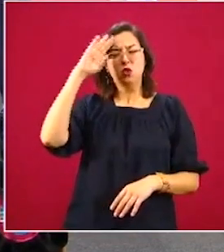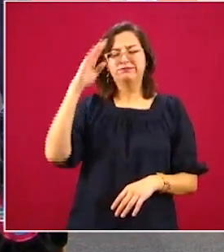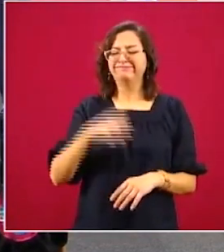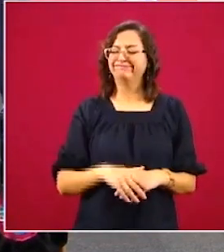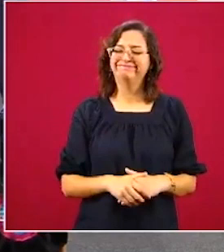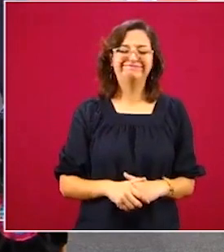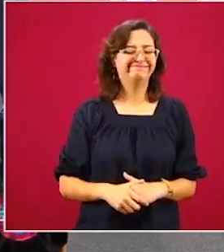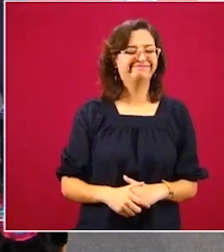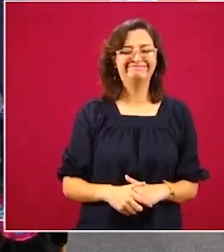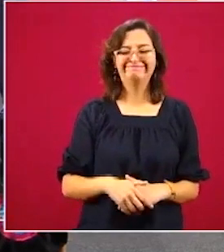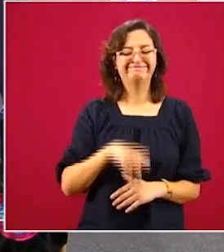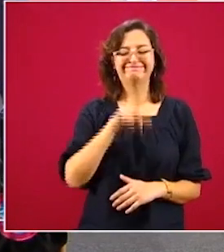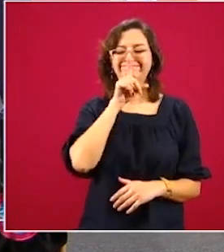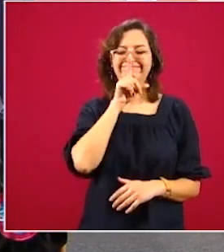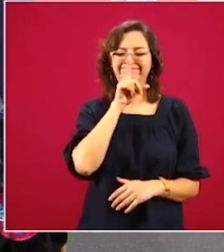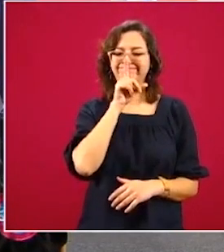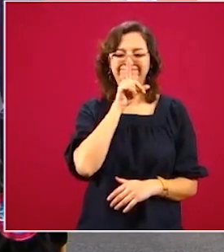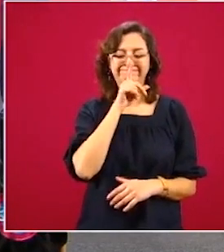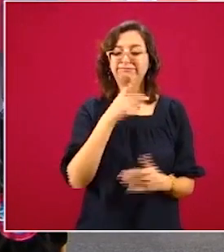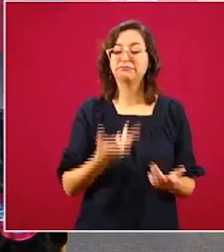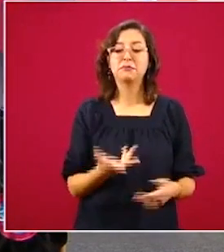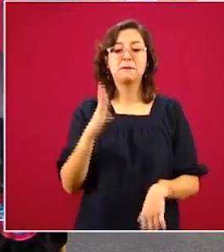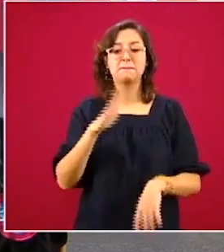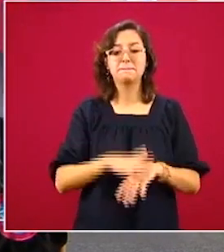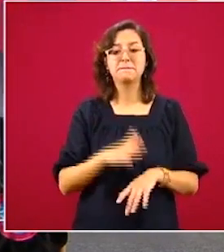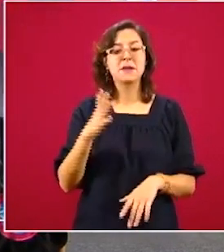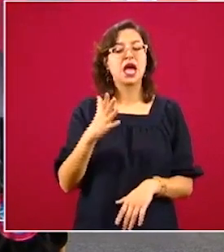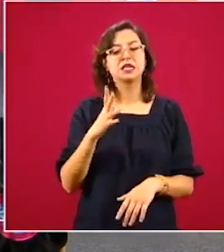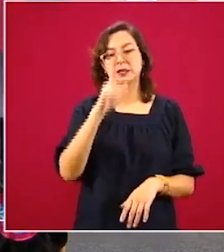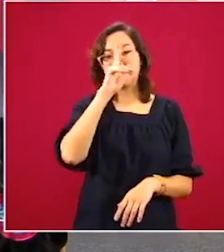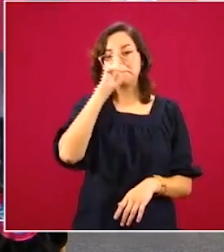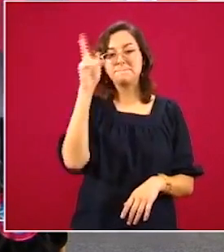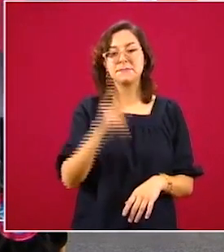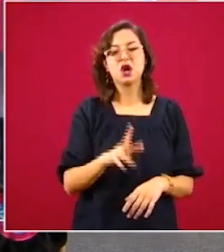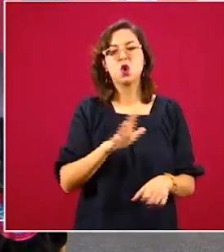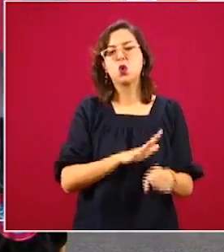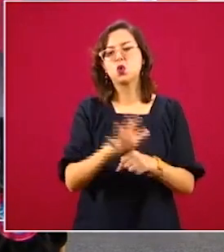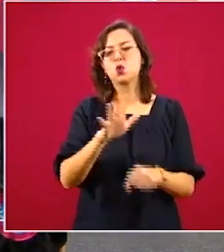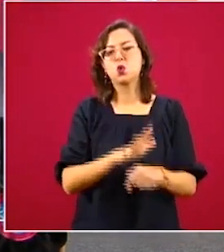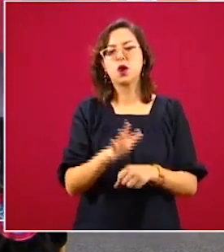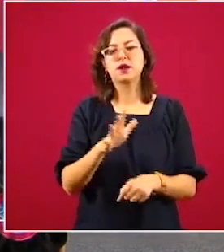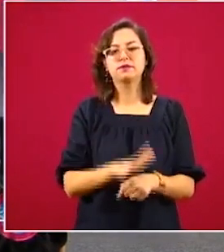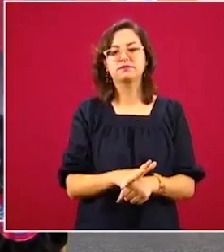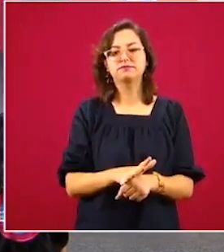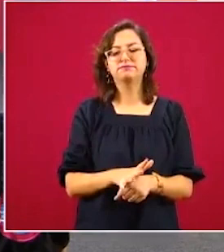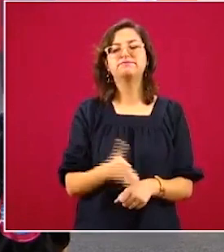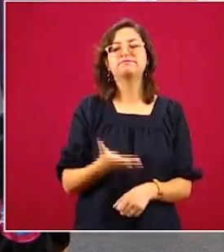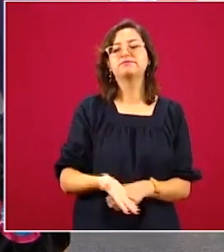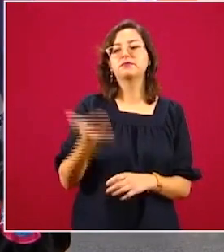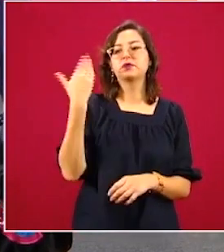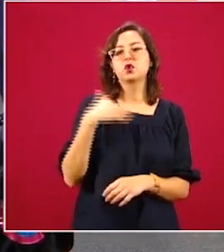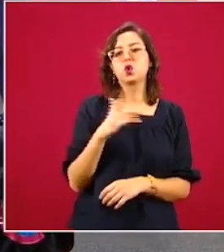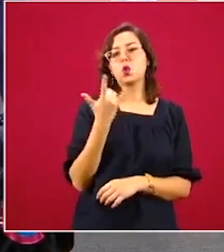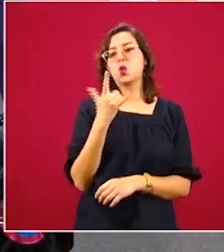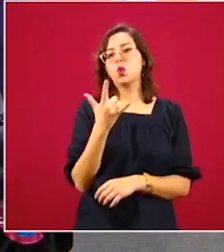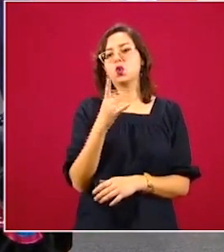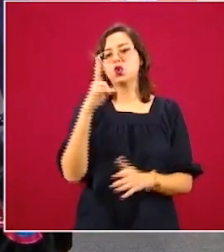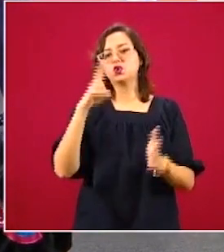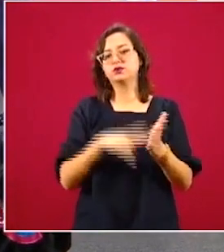incidencia de homicidio doloso, julio del 2018, que está aquí. Adelante, por favor.